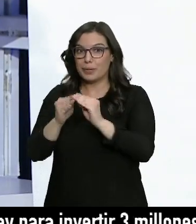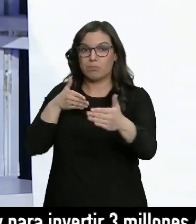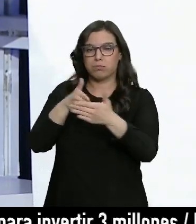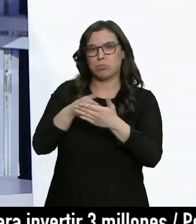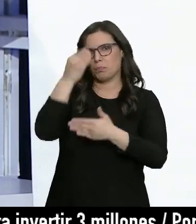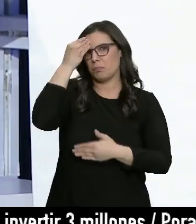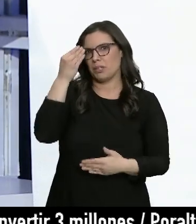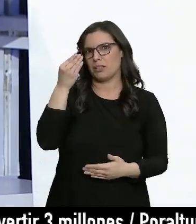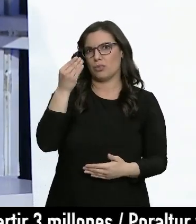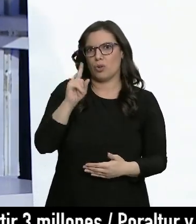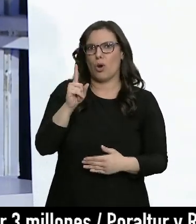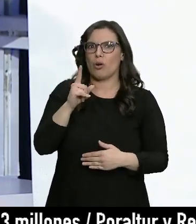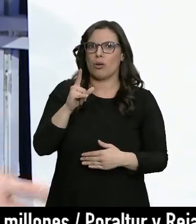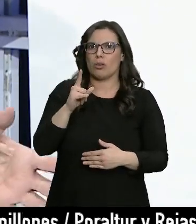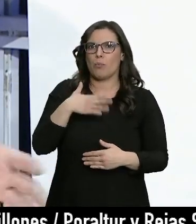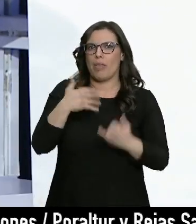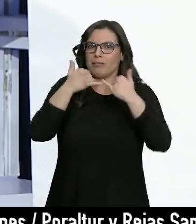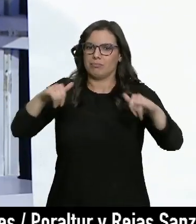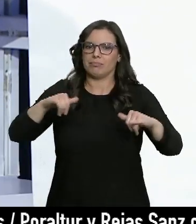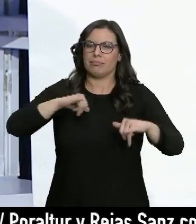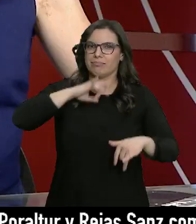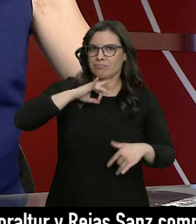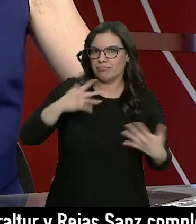obstáculo para una celebración gozosa.